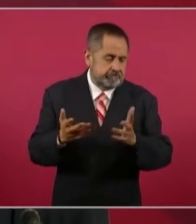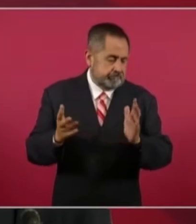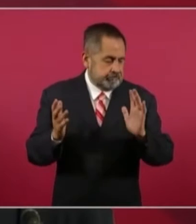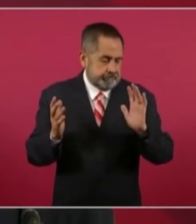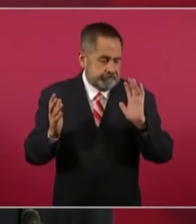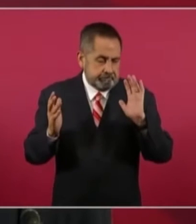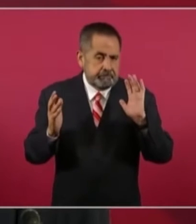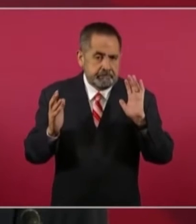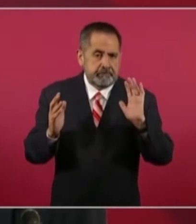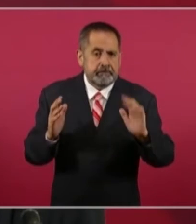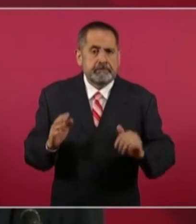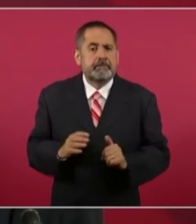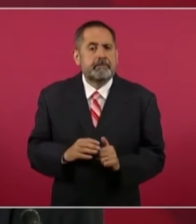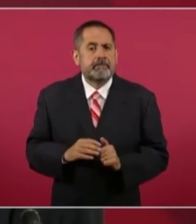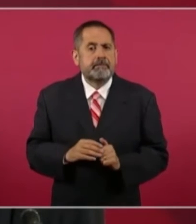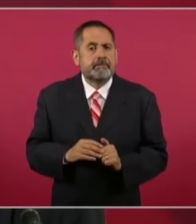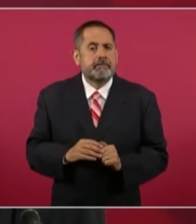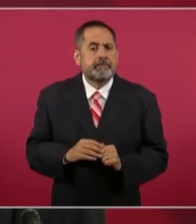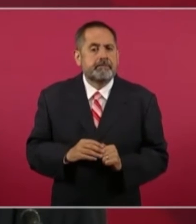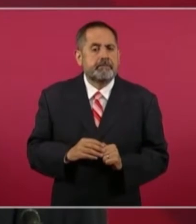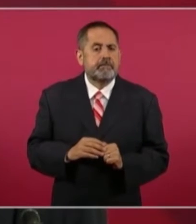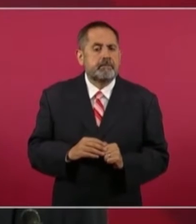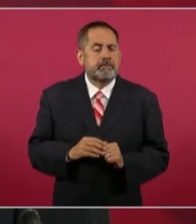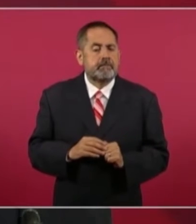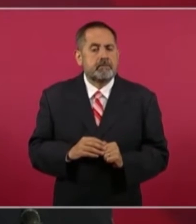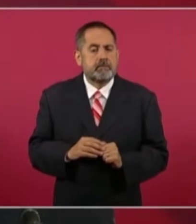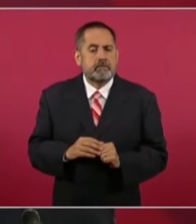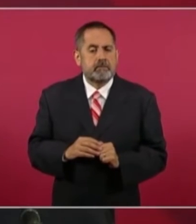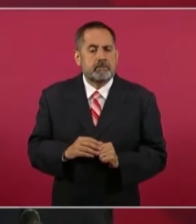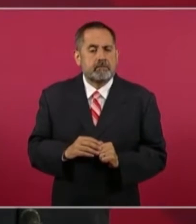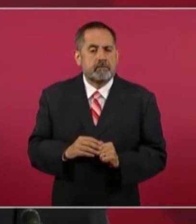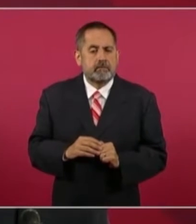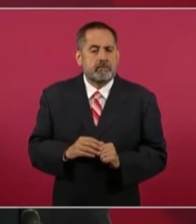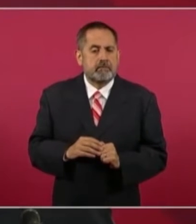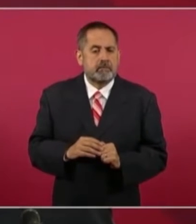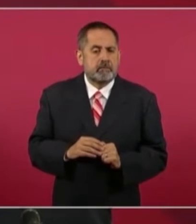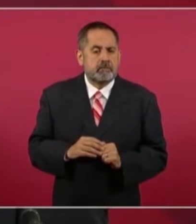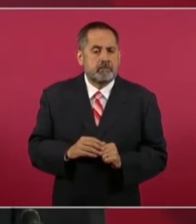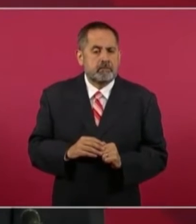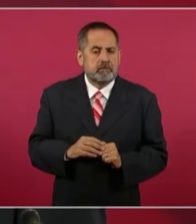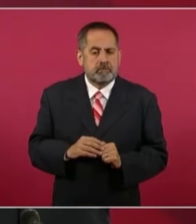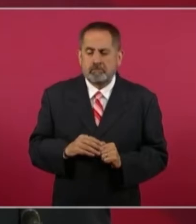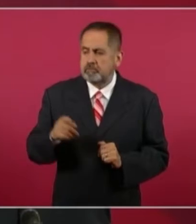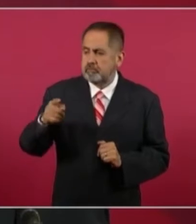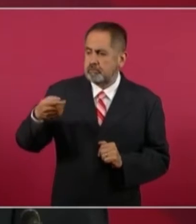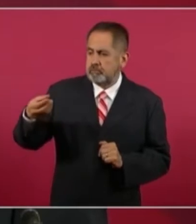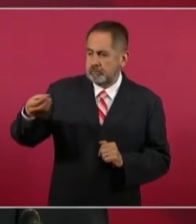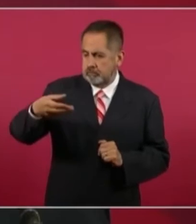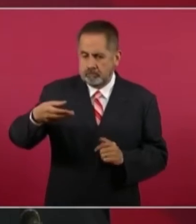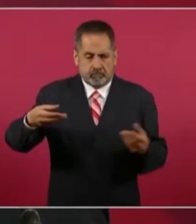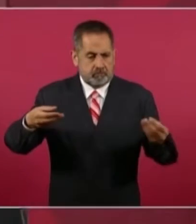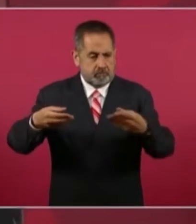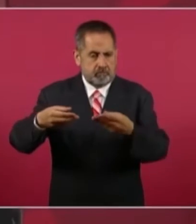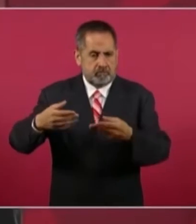aportar